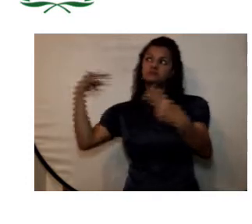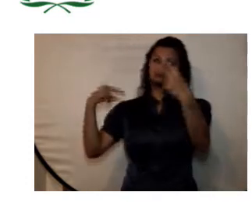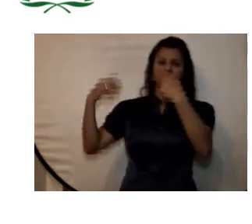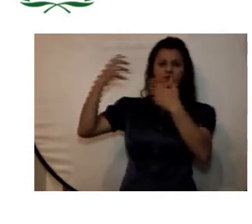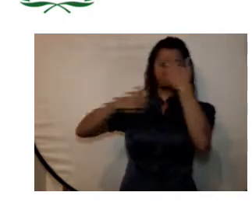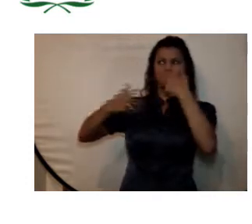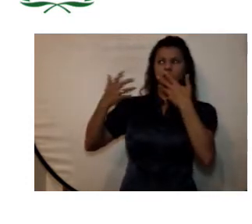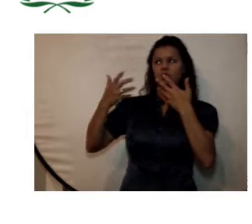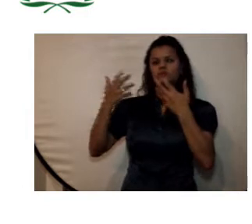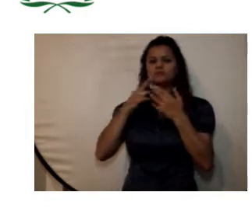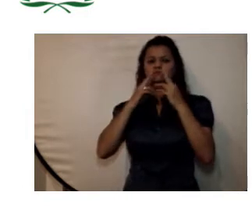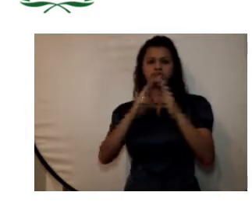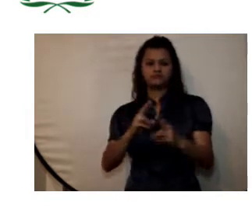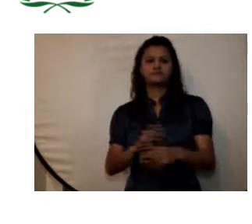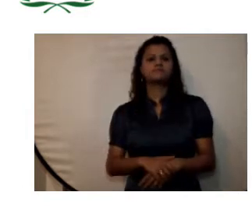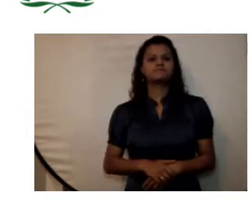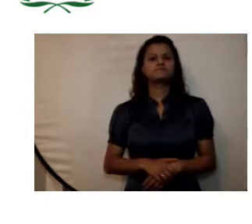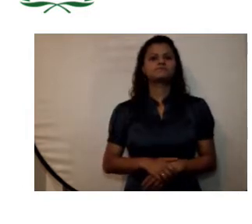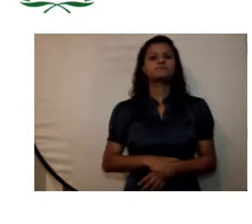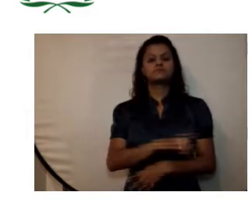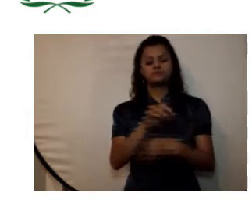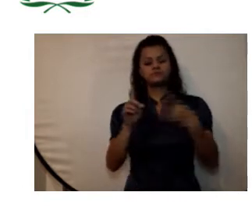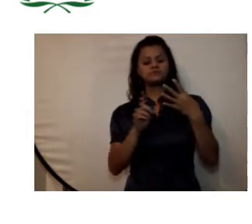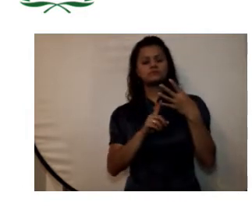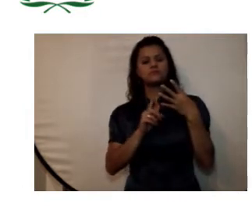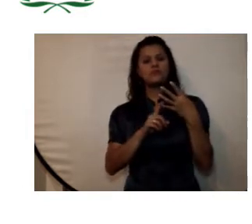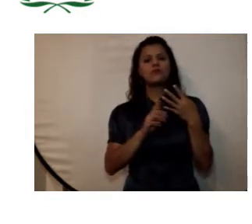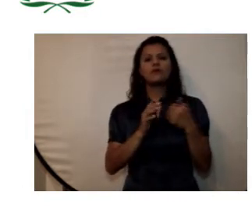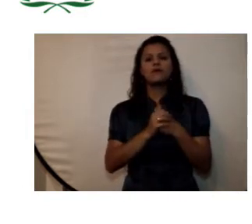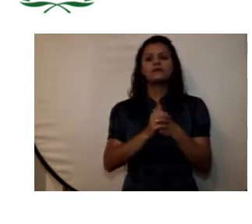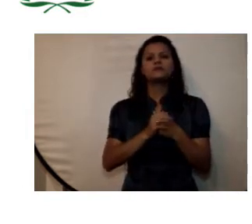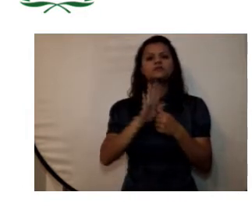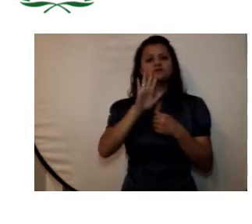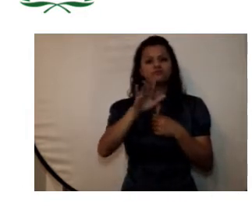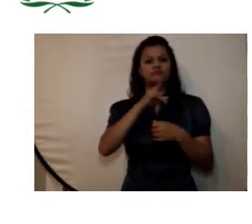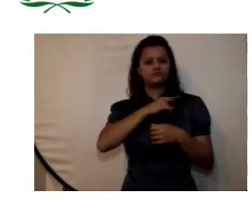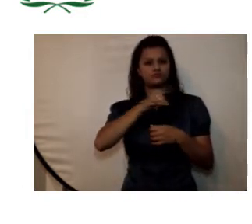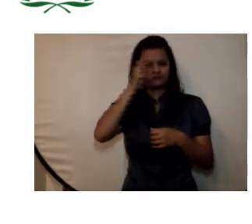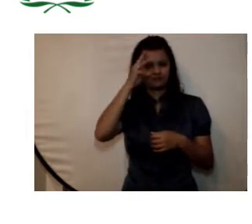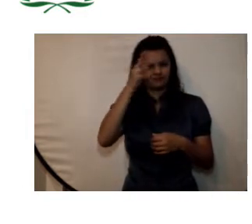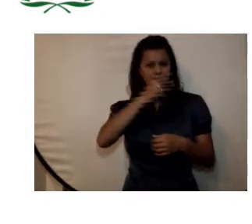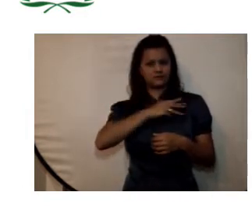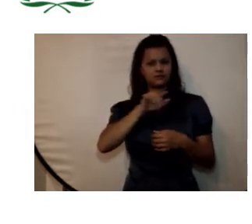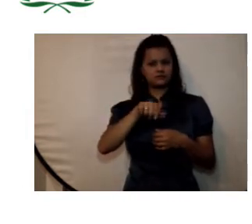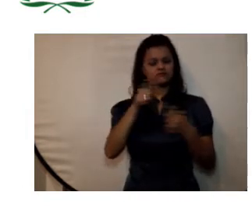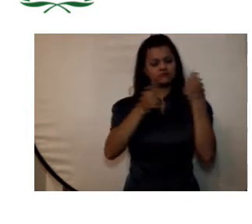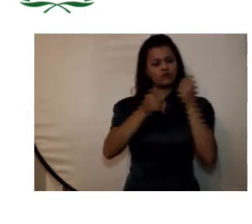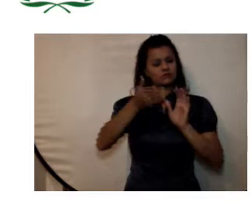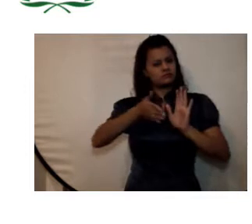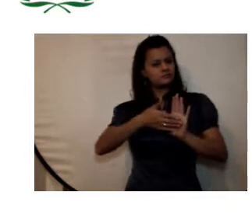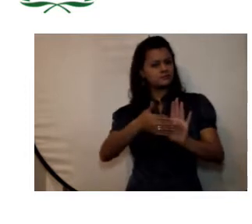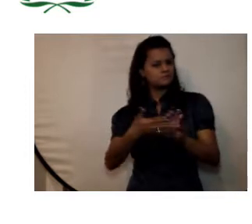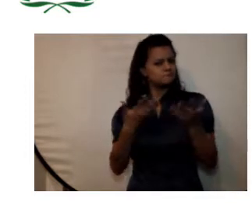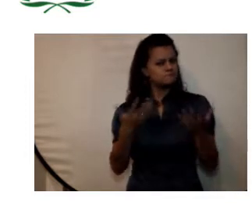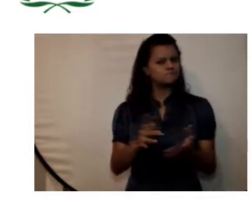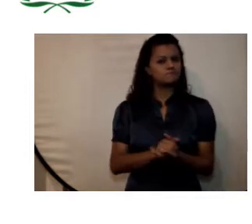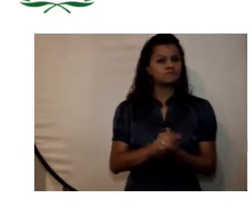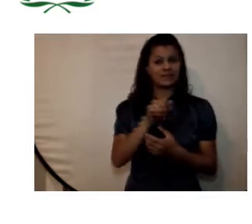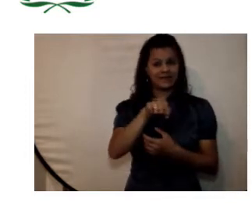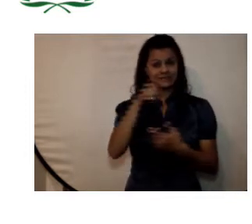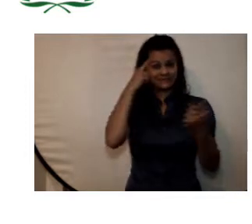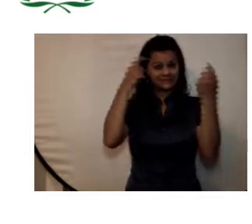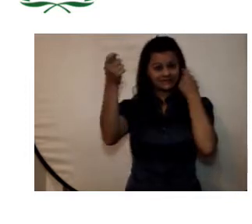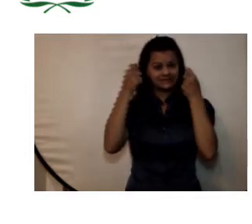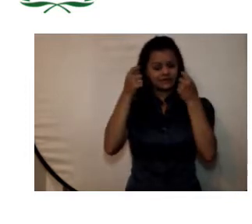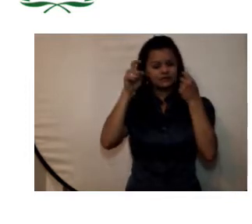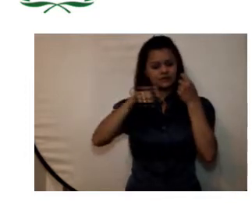rendición de cuentas para la Universidad Militar Nueva Granada. La estrategia de rendición de cuentas debe definir mecanismos eficientes de manera que